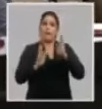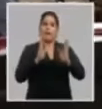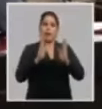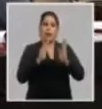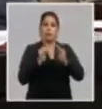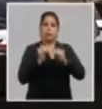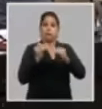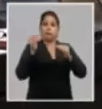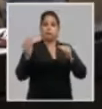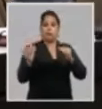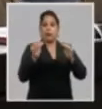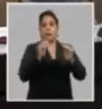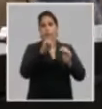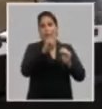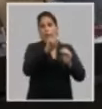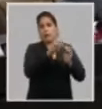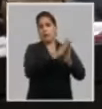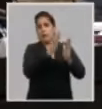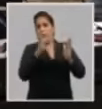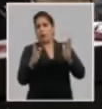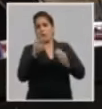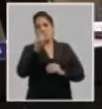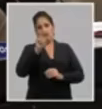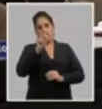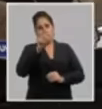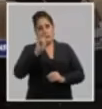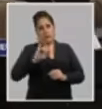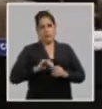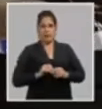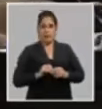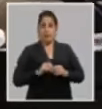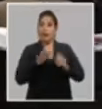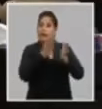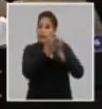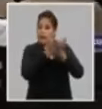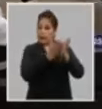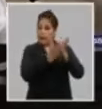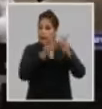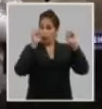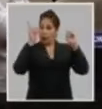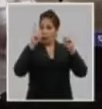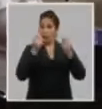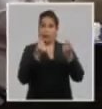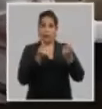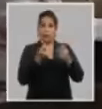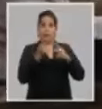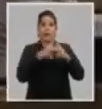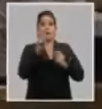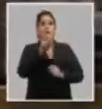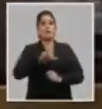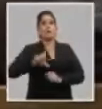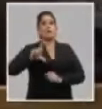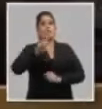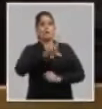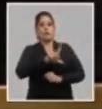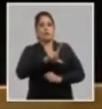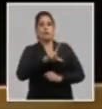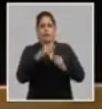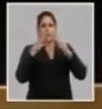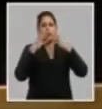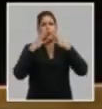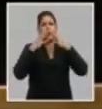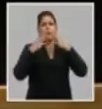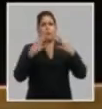2021-2026. Los lineamientos de la política económica y social son la